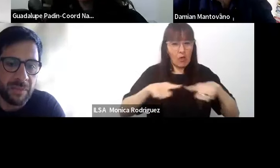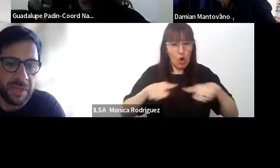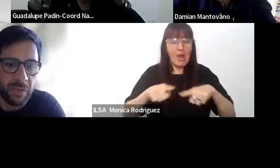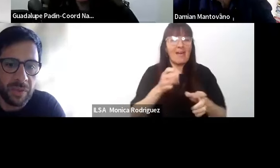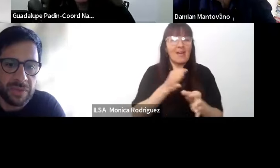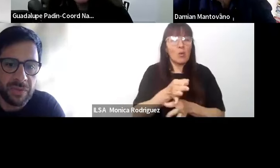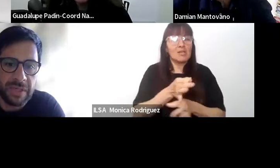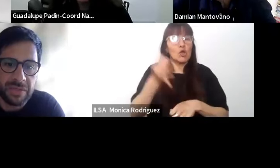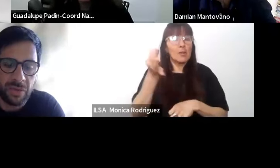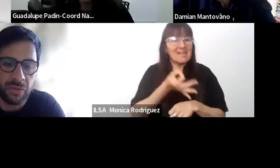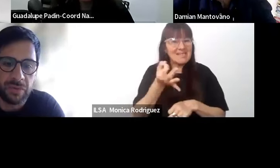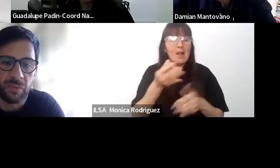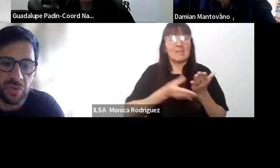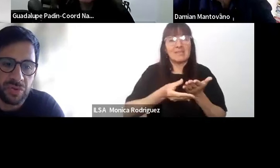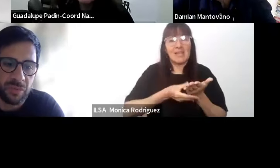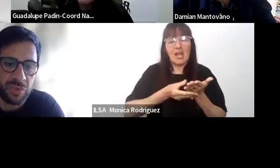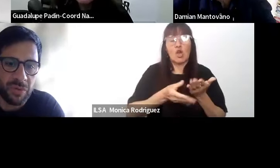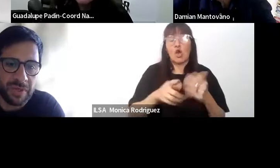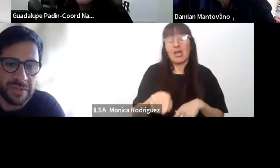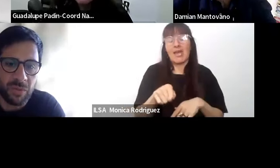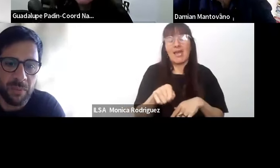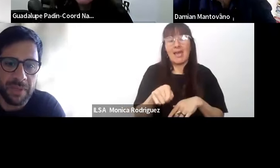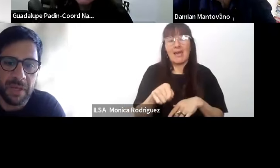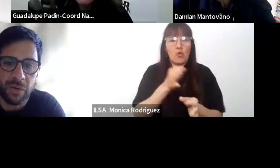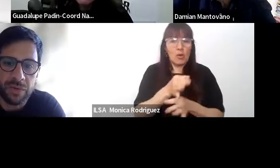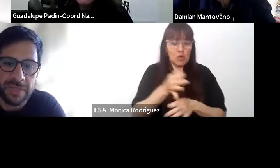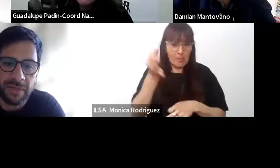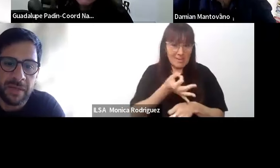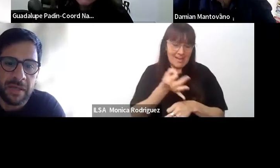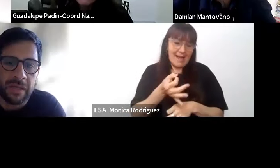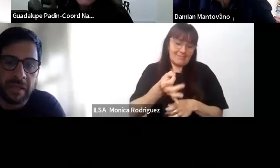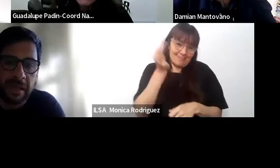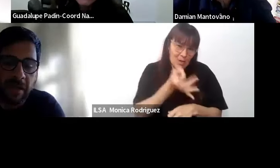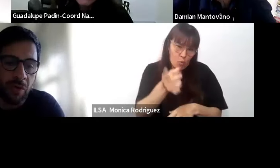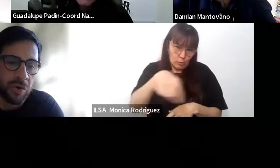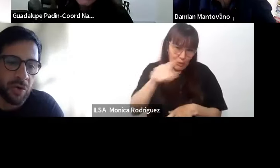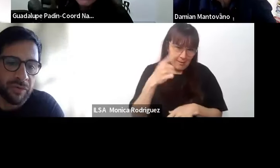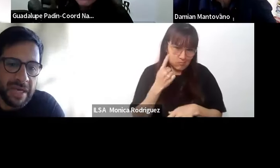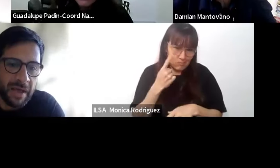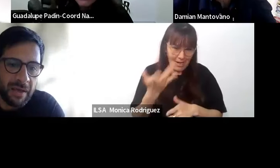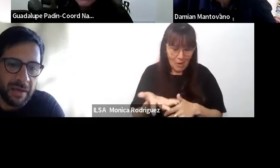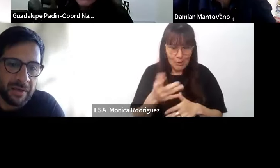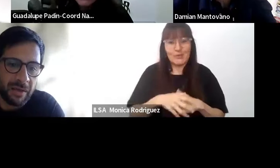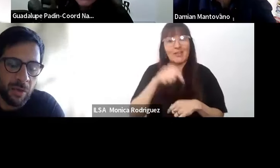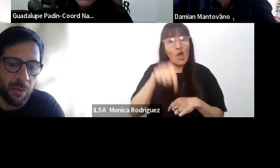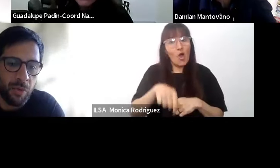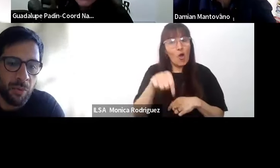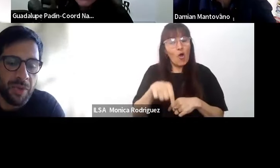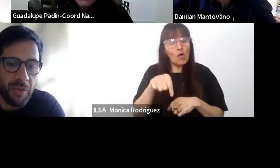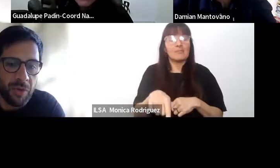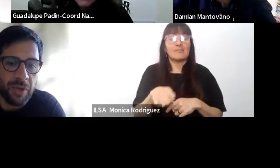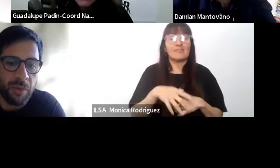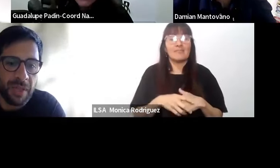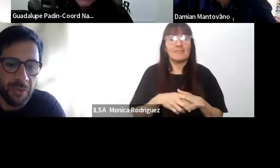Especial del Ministerio de Educación de la Nación, y muchas de ustedes seguramente la conocen, y hoy oficiará como